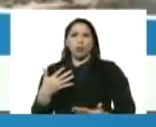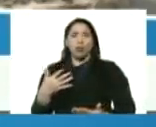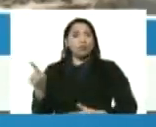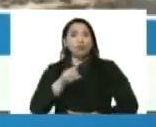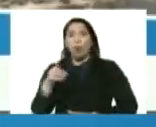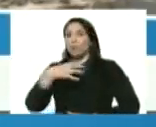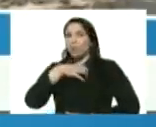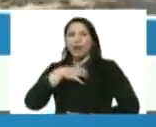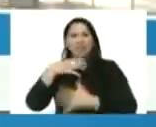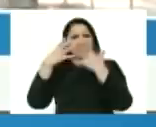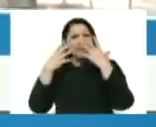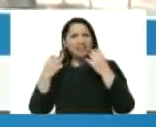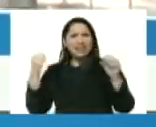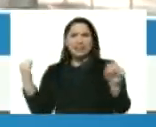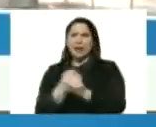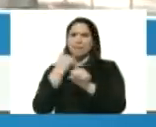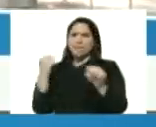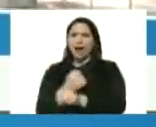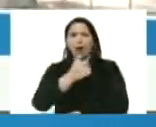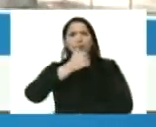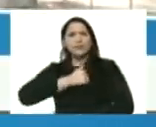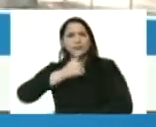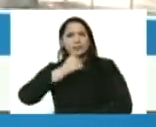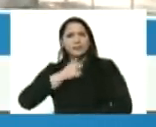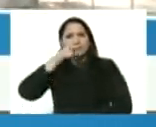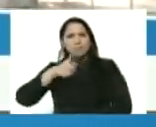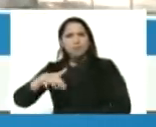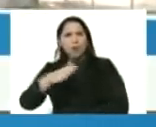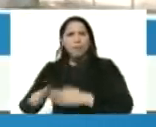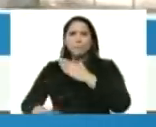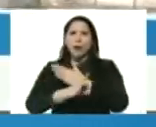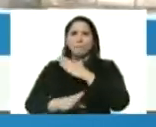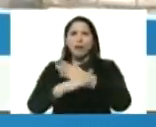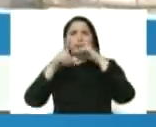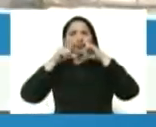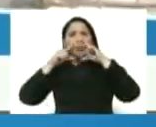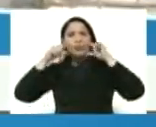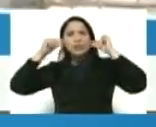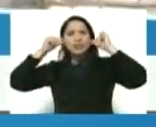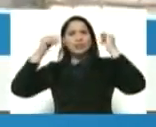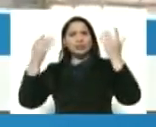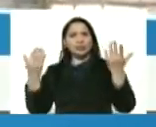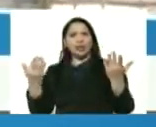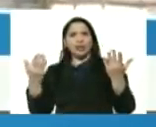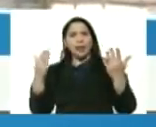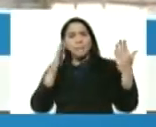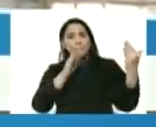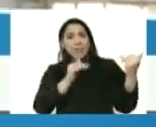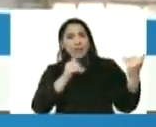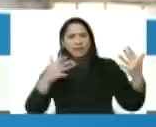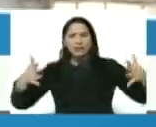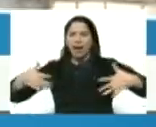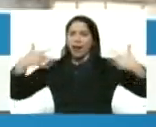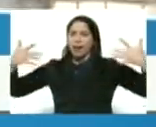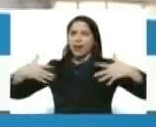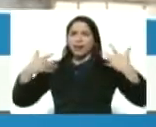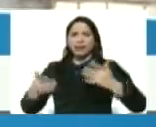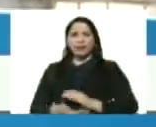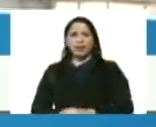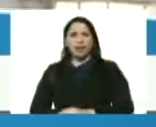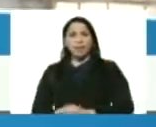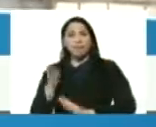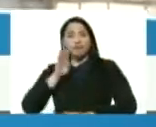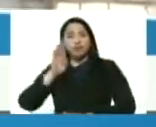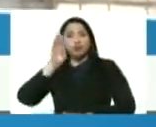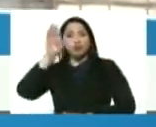ese pueblo trabaje resista y mantenga una sonrisa de esperanza de alegría por el